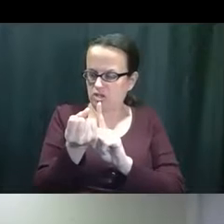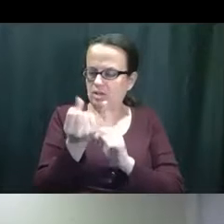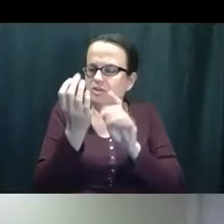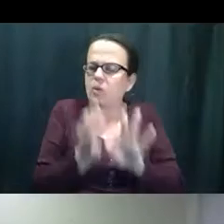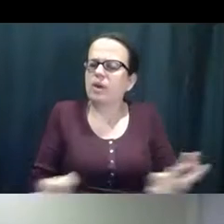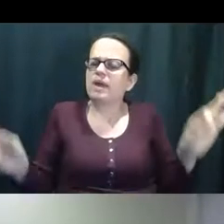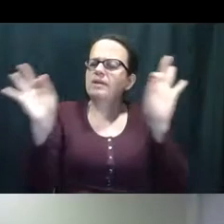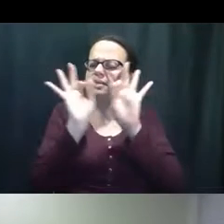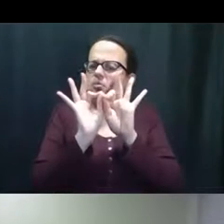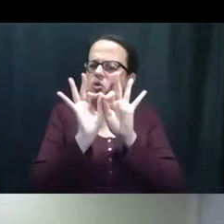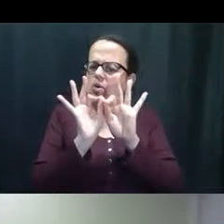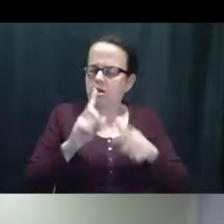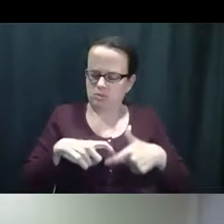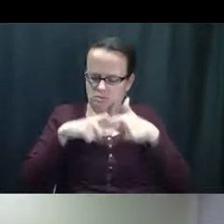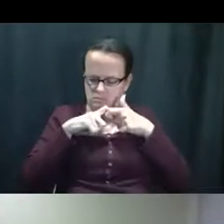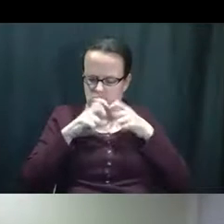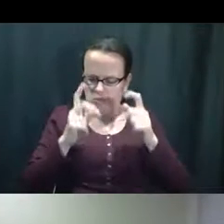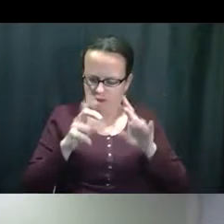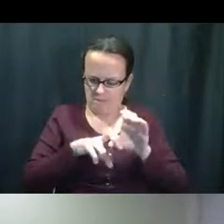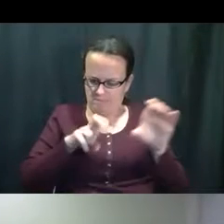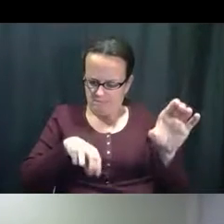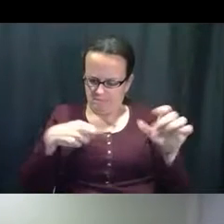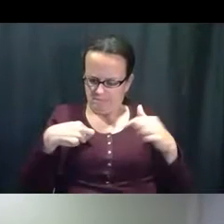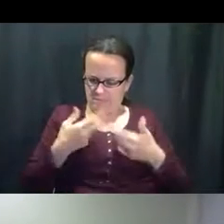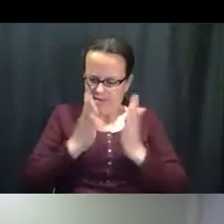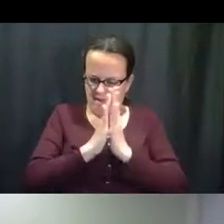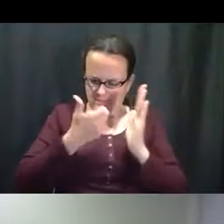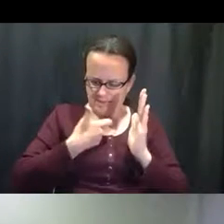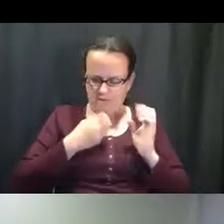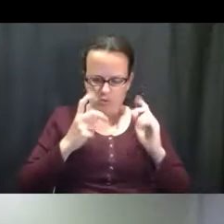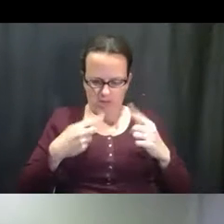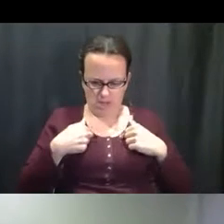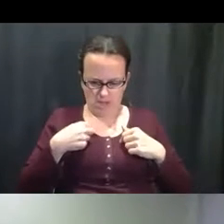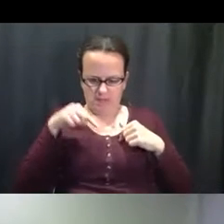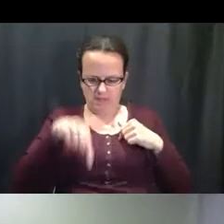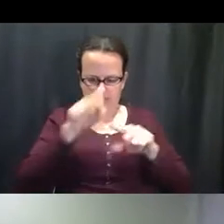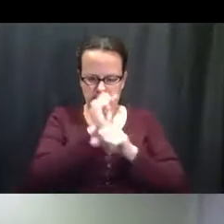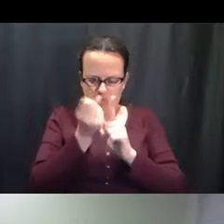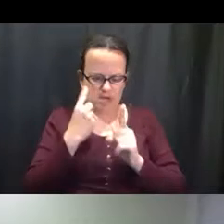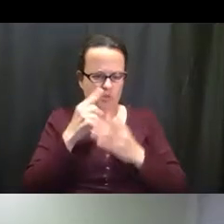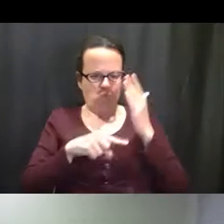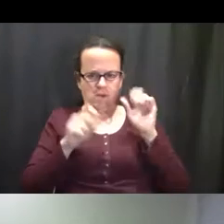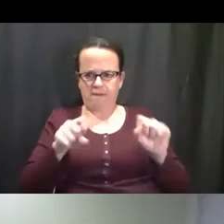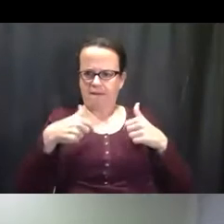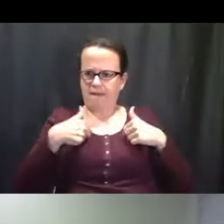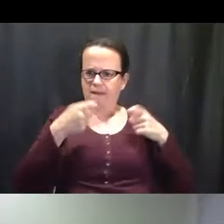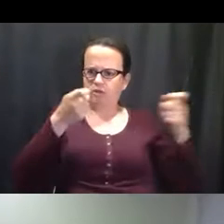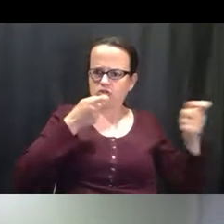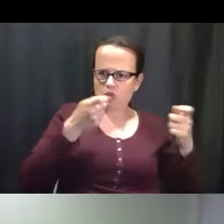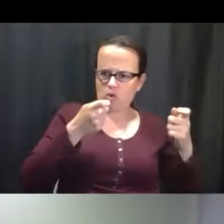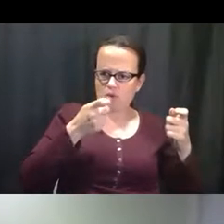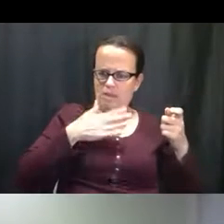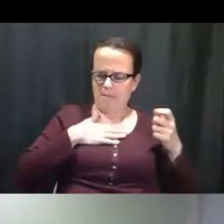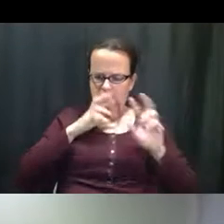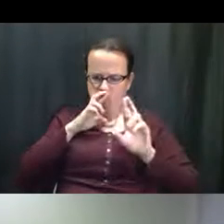qué lo que nosotros estamos con esa situación. Así que que cuál es la situación que yo puedo controlar en esa situación